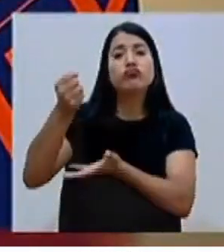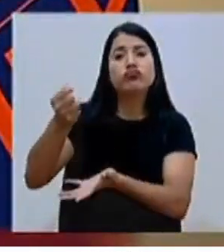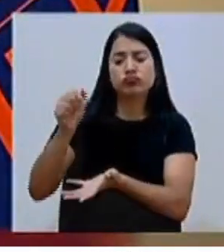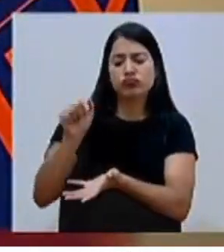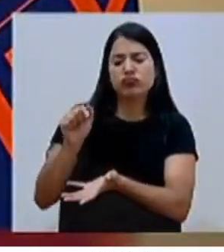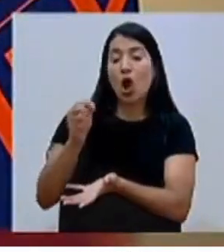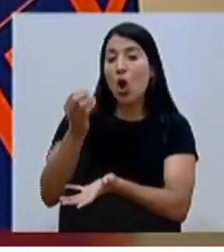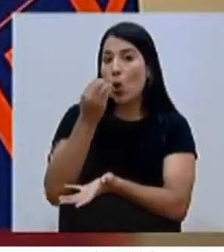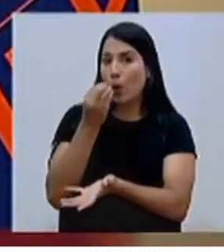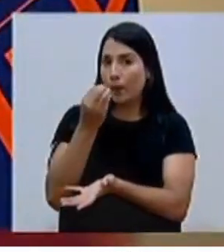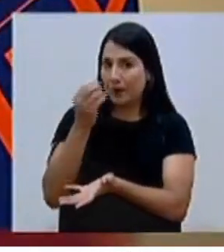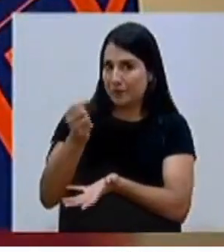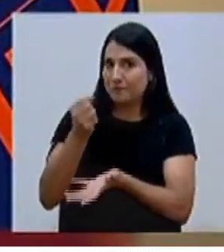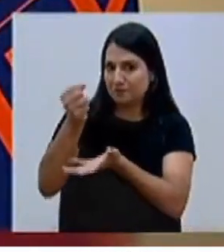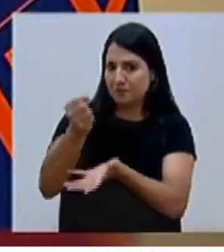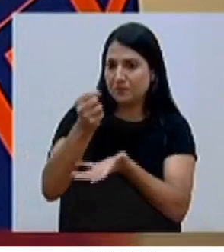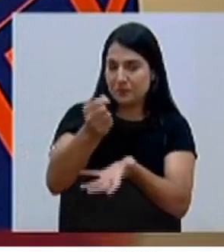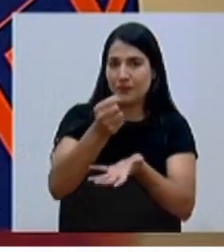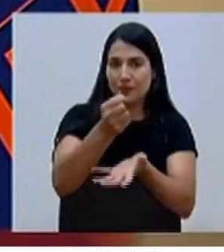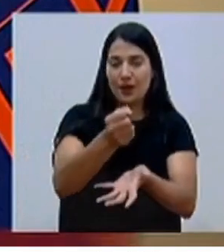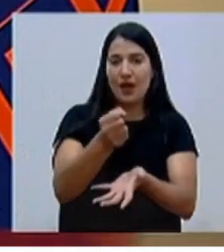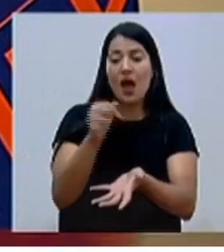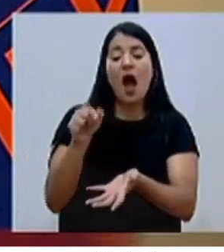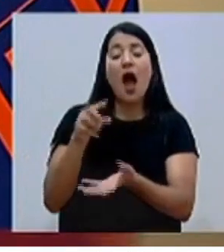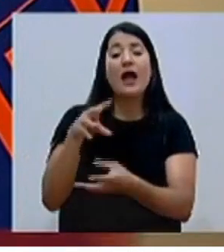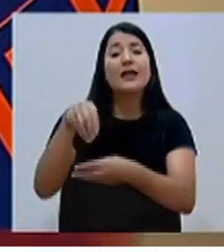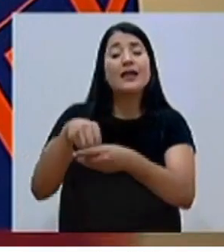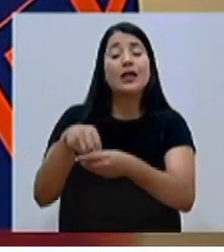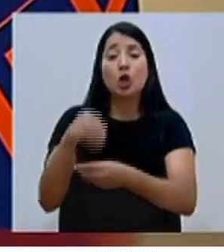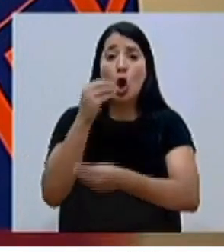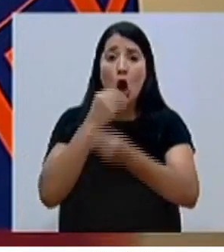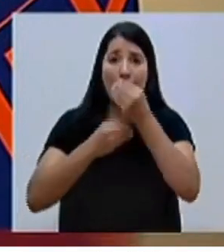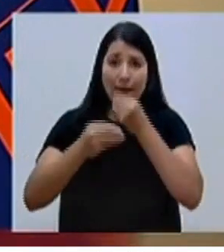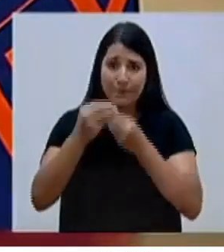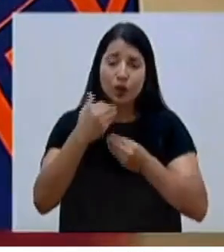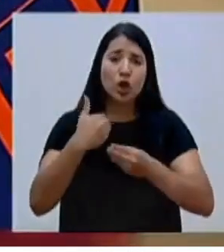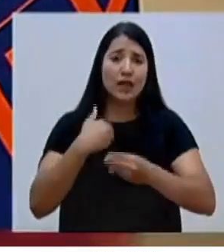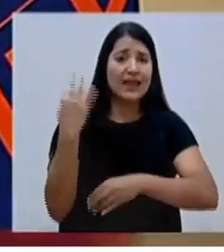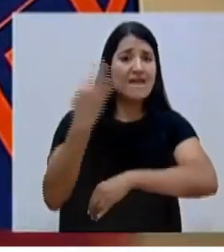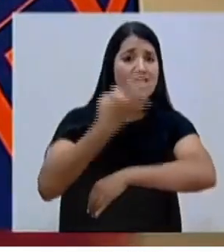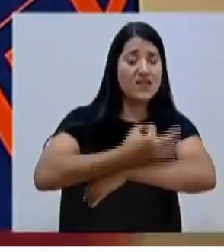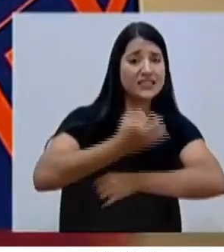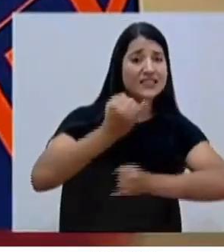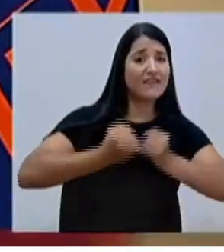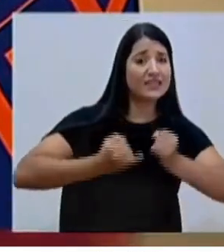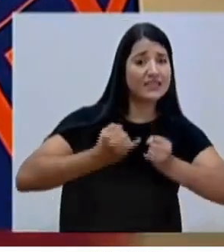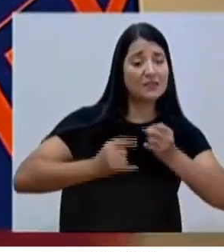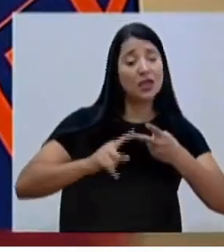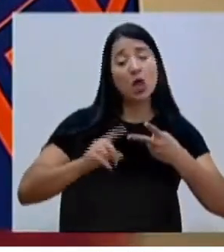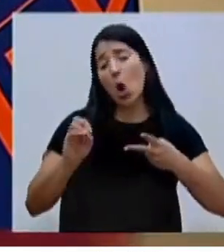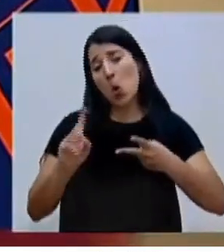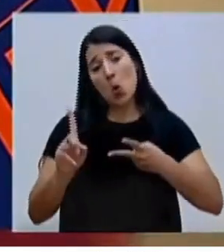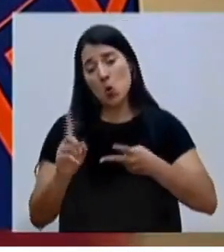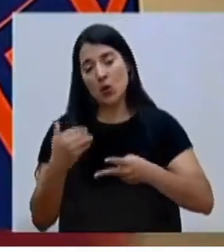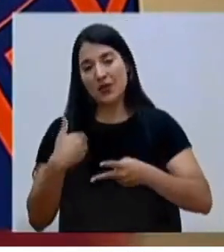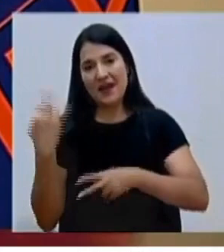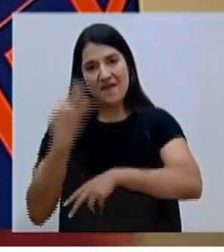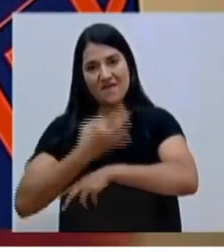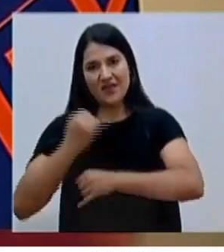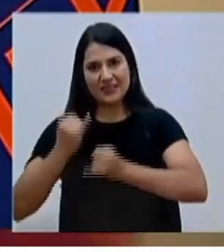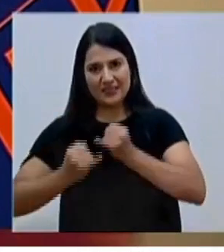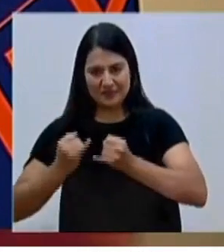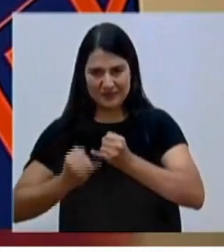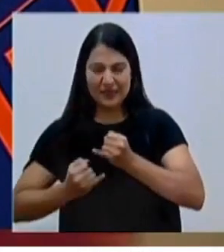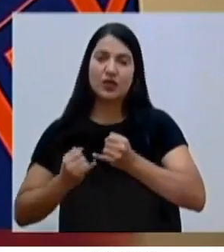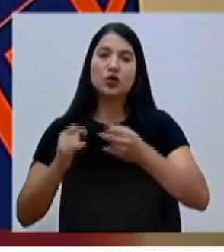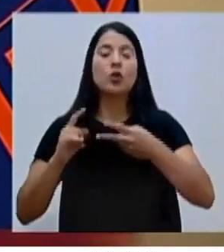Donde se incluyen alimentos perecederos y no perecederos En perecederos estamos hablando de alimentos